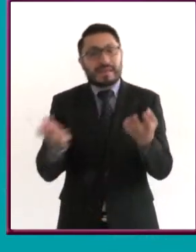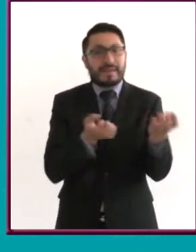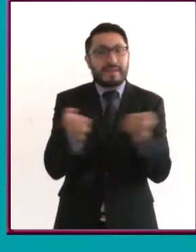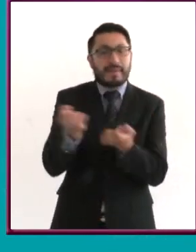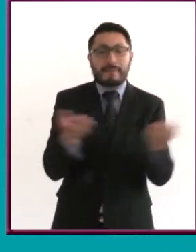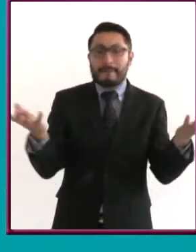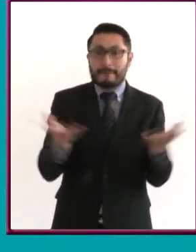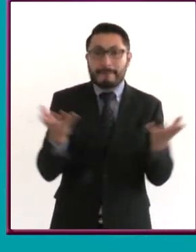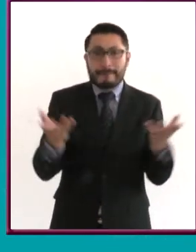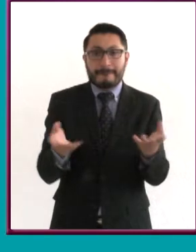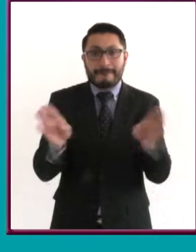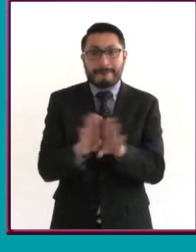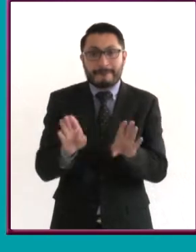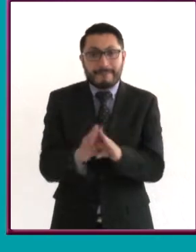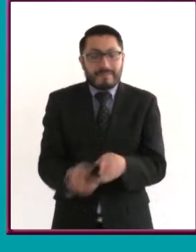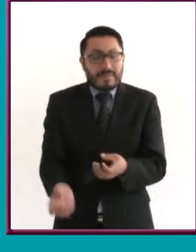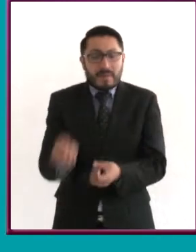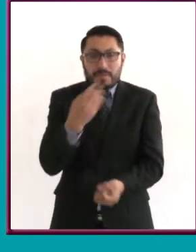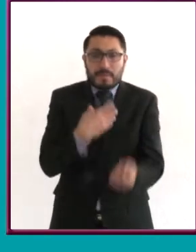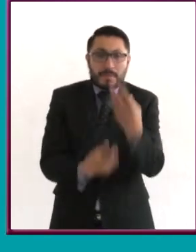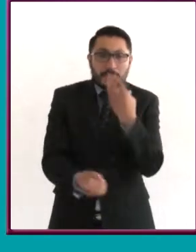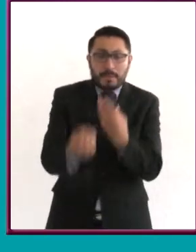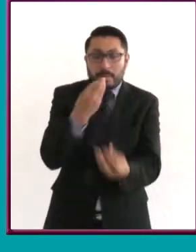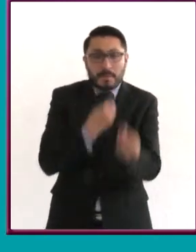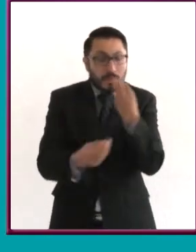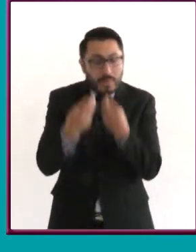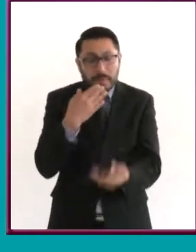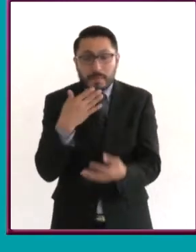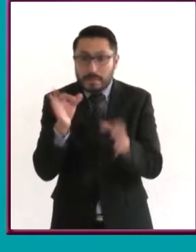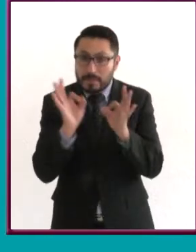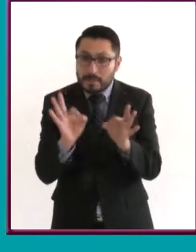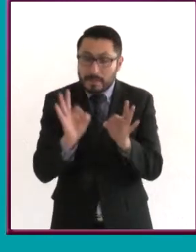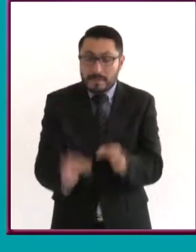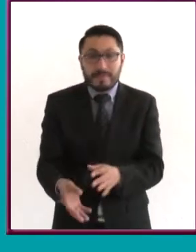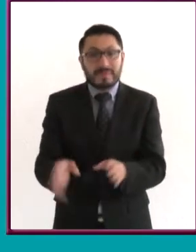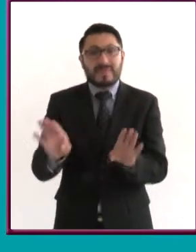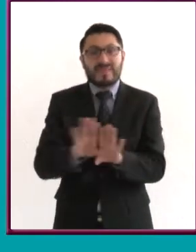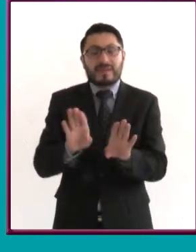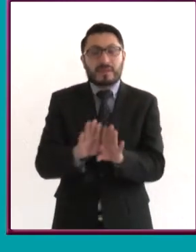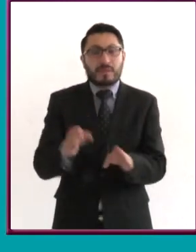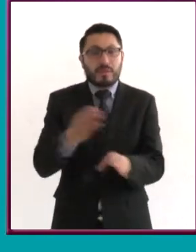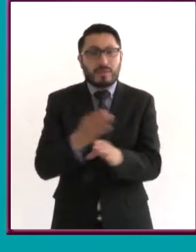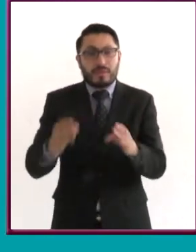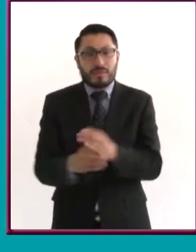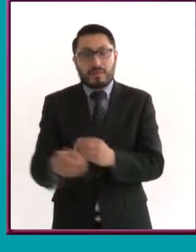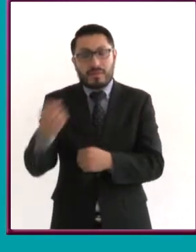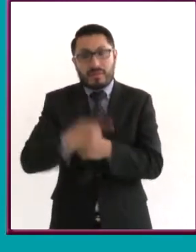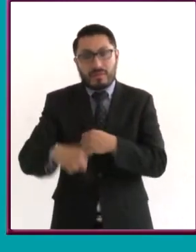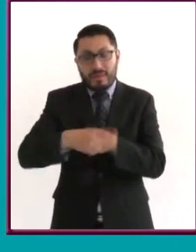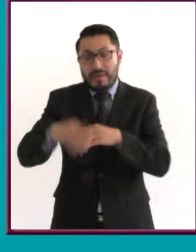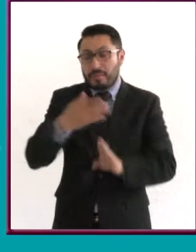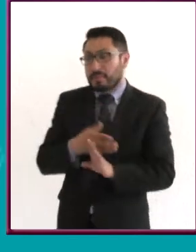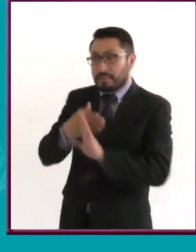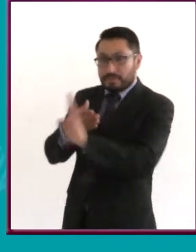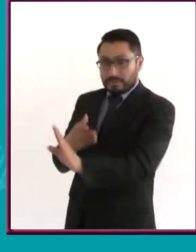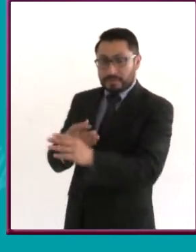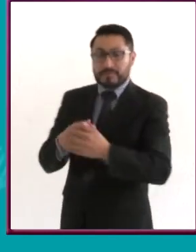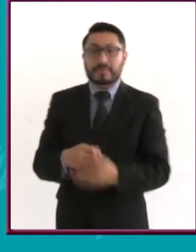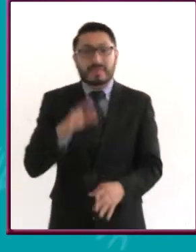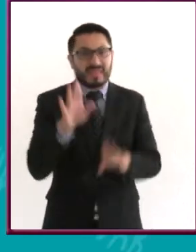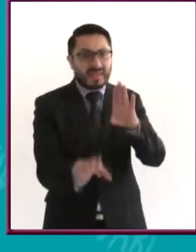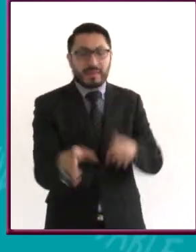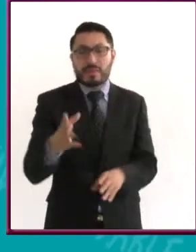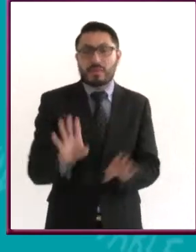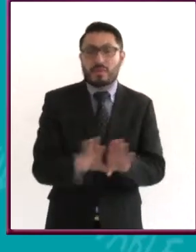ejercicio, darle al organismo los alimentos que lo nutren y fortalecen, evitar hábitos que le hacen daño. A veces